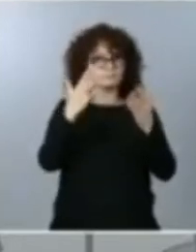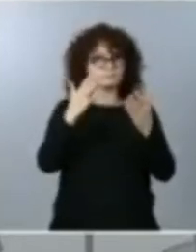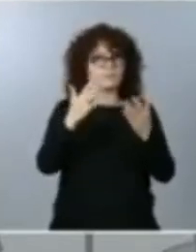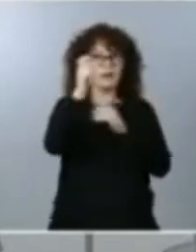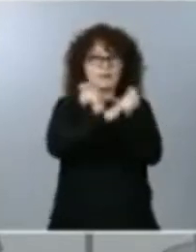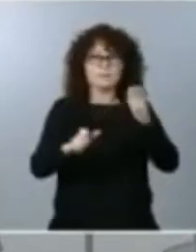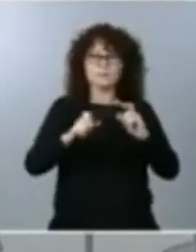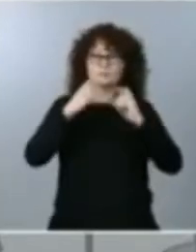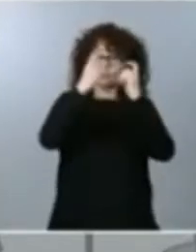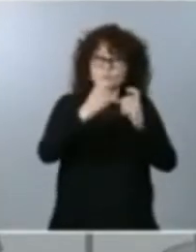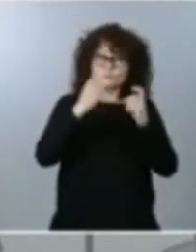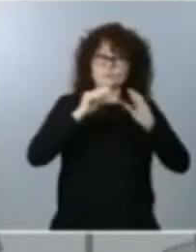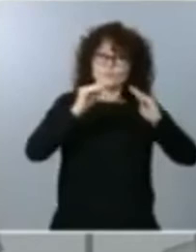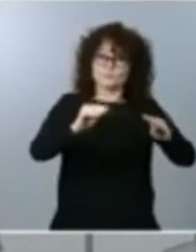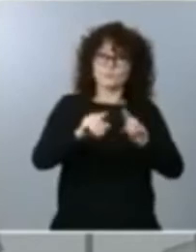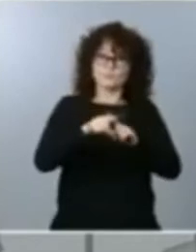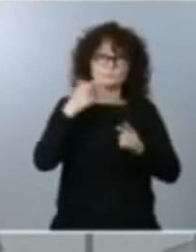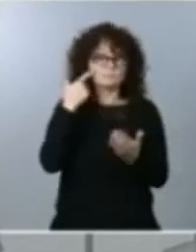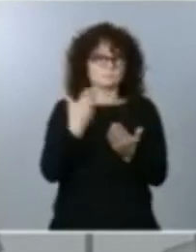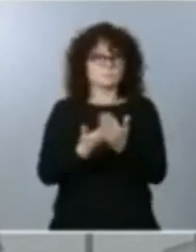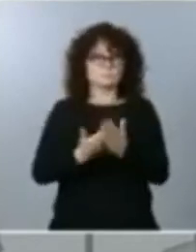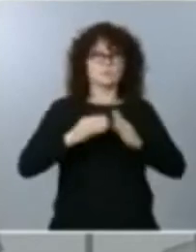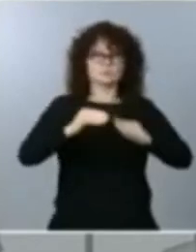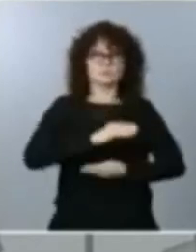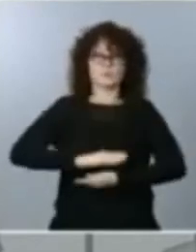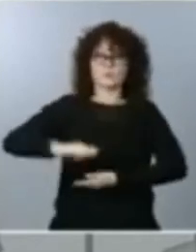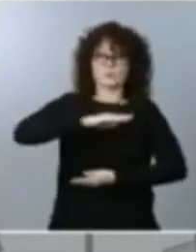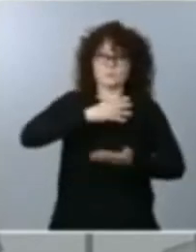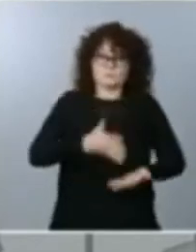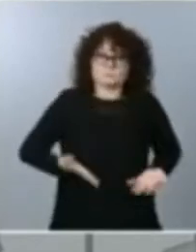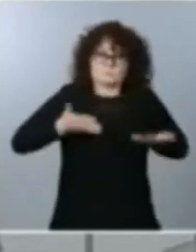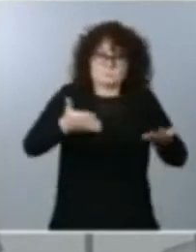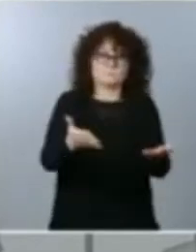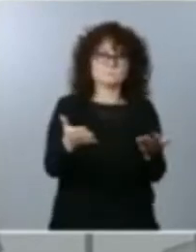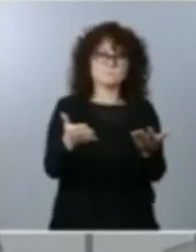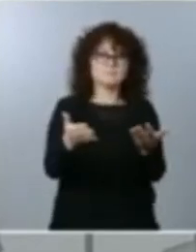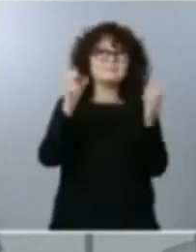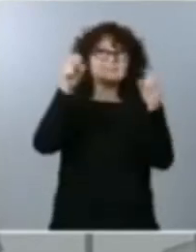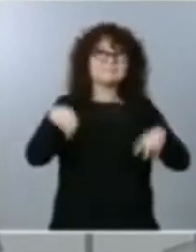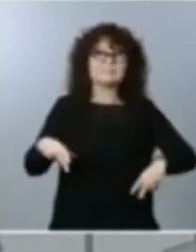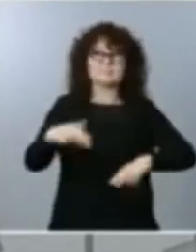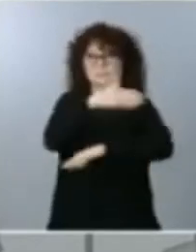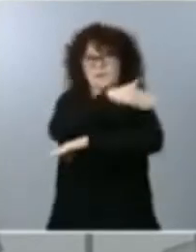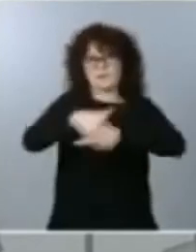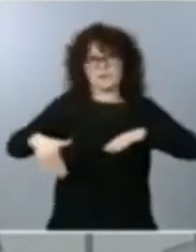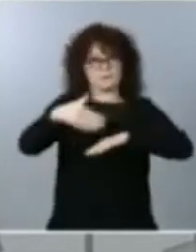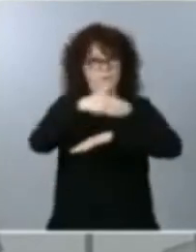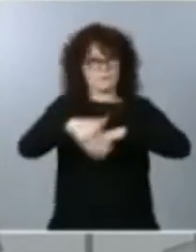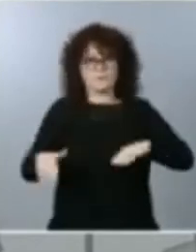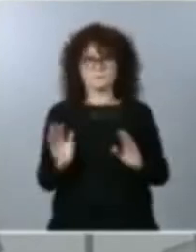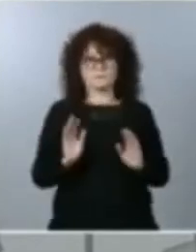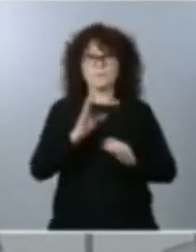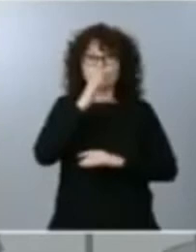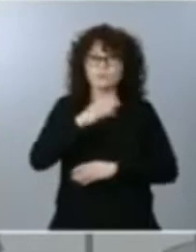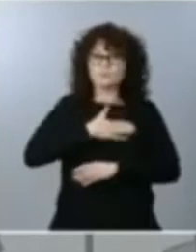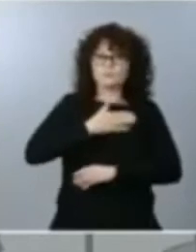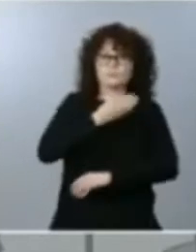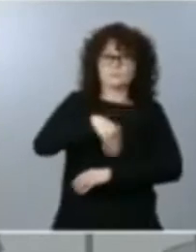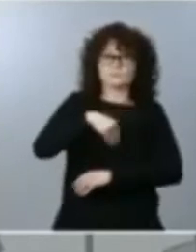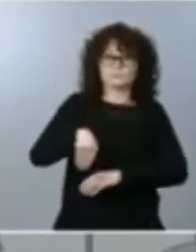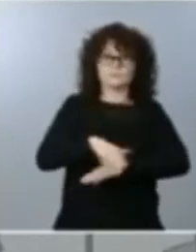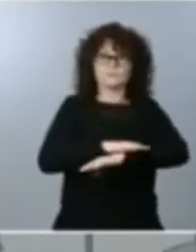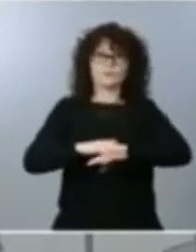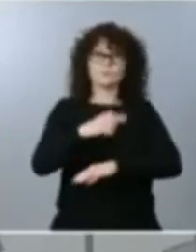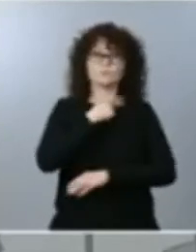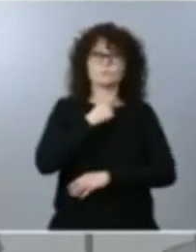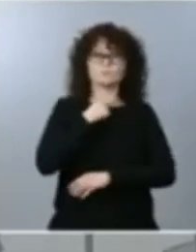demostrando su capacidad y su entrega sin límites en estos meses tan difíciles. Por eso, como presidente del Gobierno, me gustaría dar las gracias